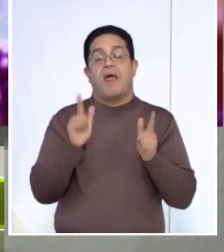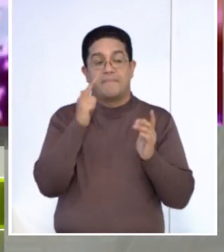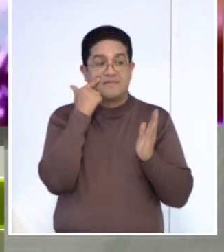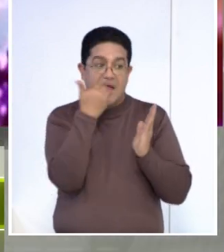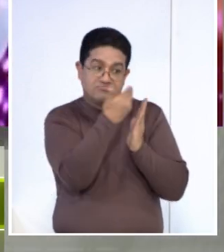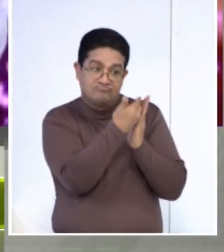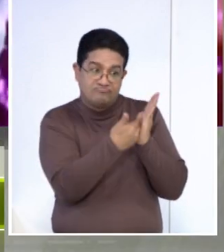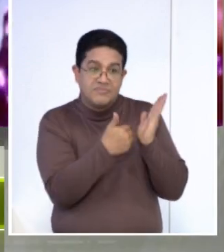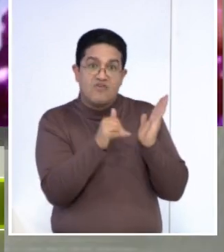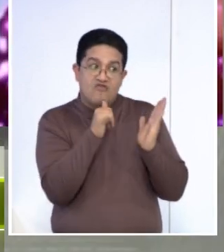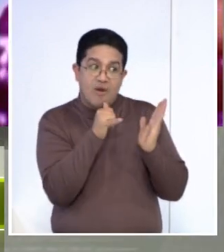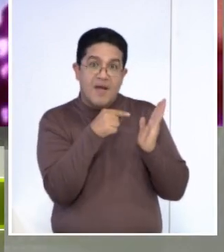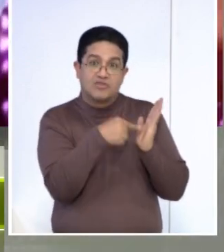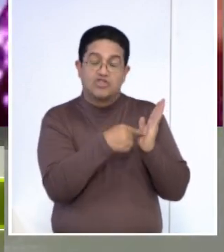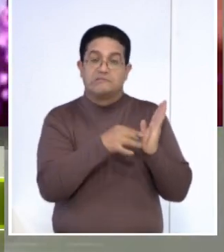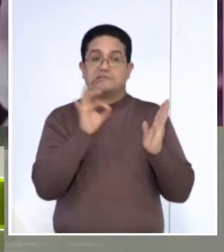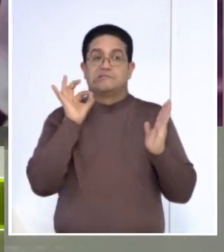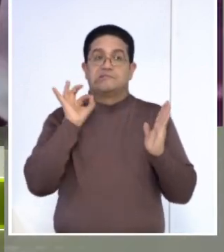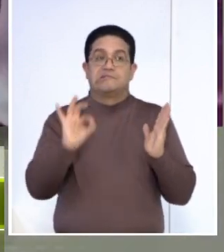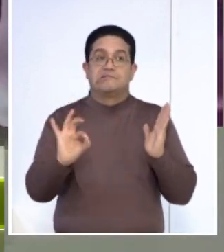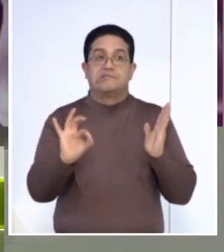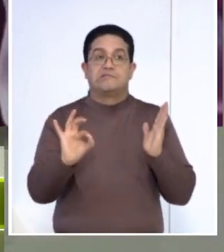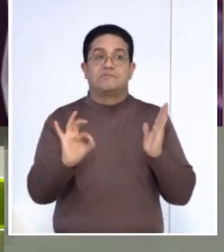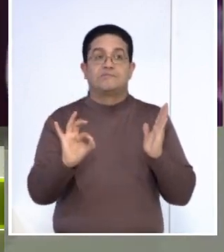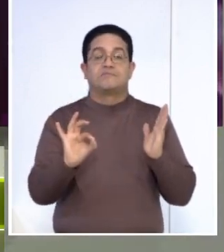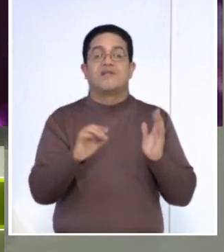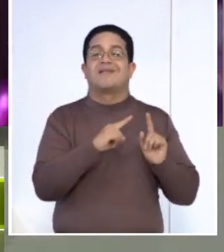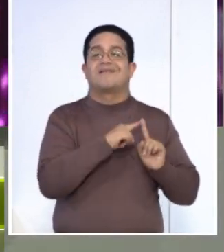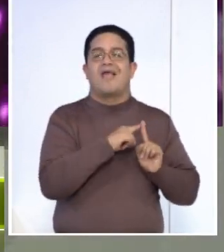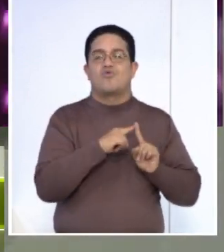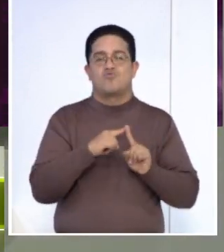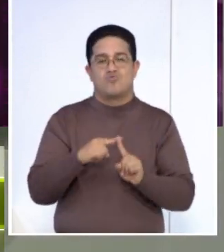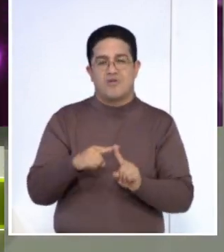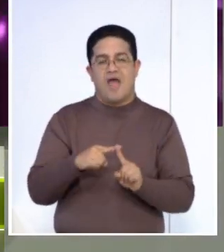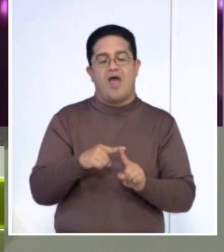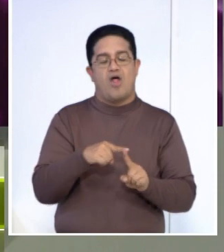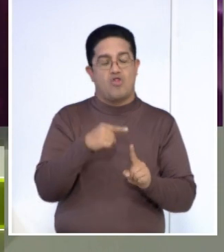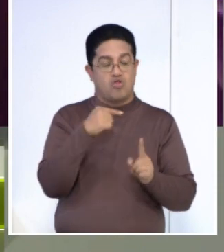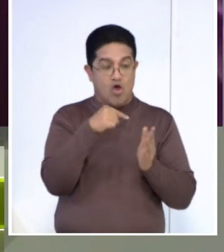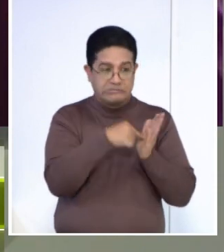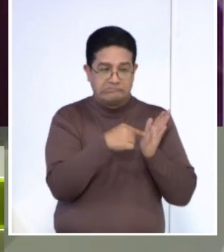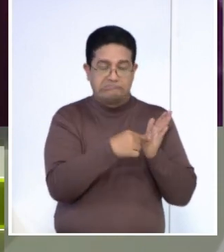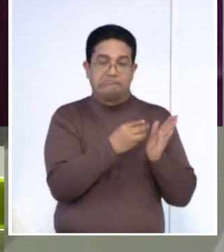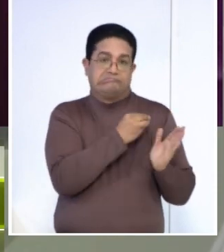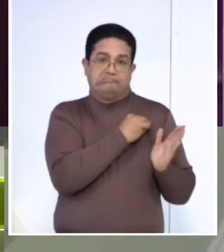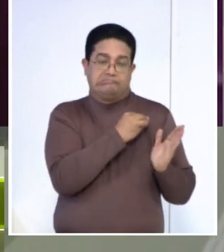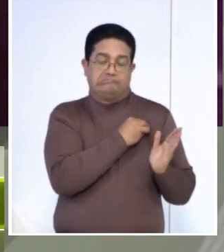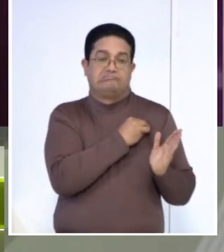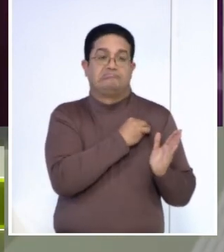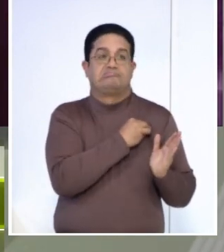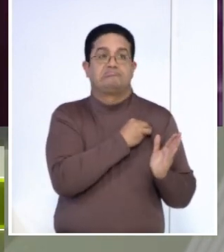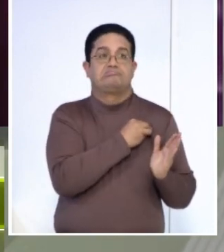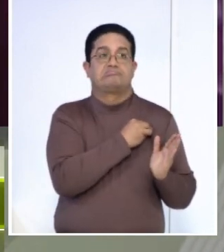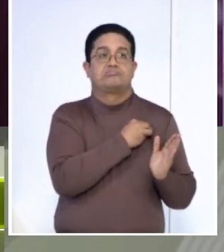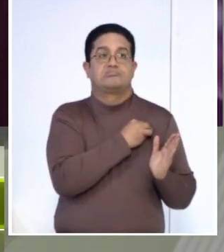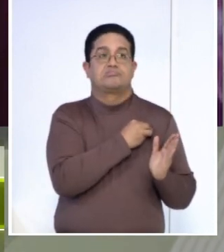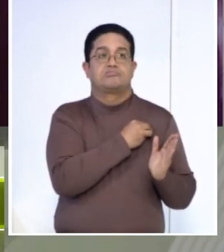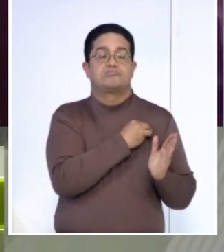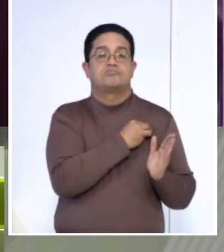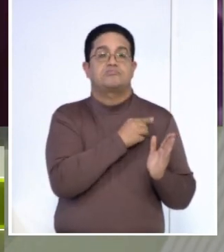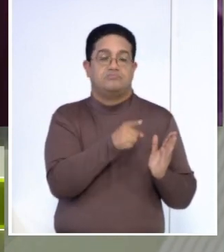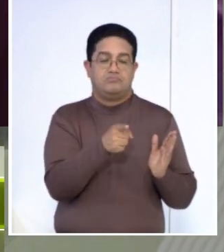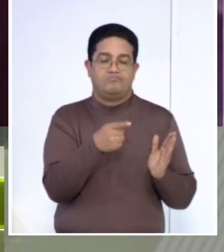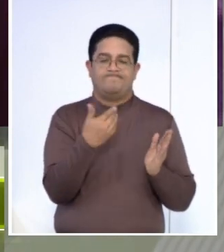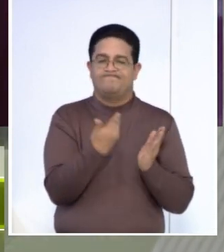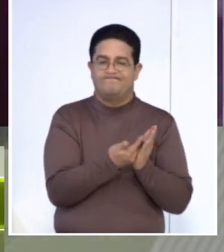serológico muy, muy pequeñito. que son, cuando tenemos el resultado, pues es bien importante tener este, es que es valedero.